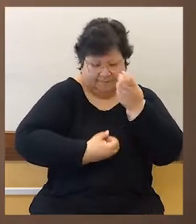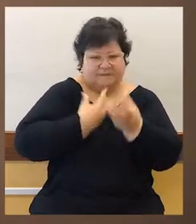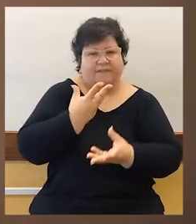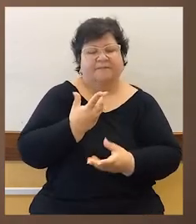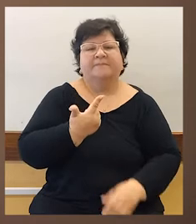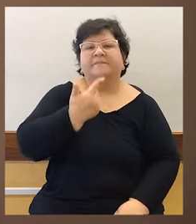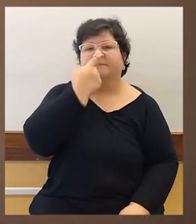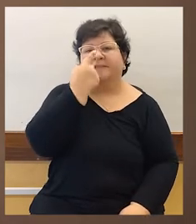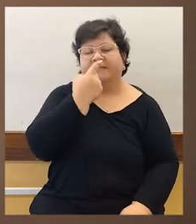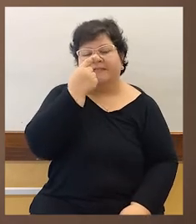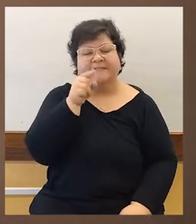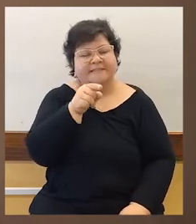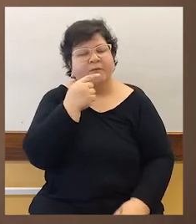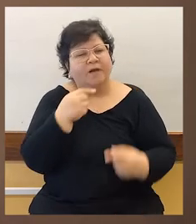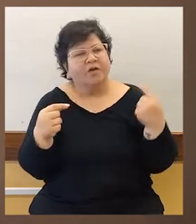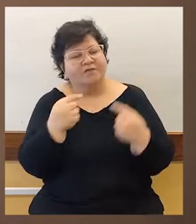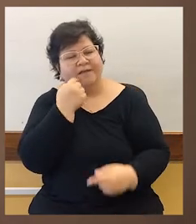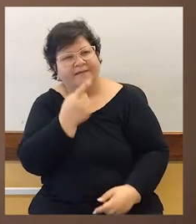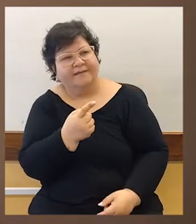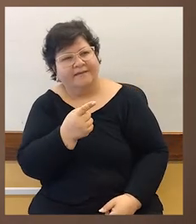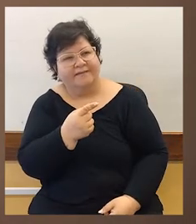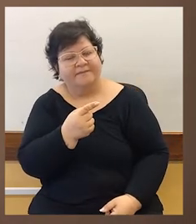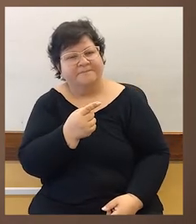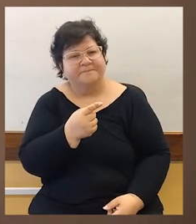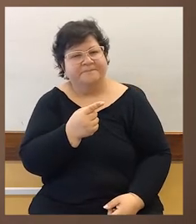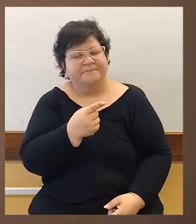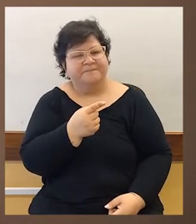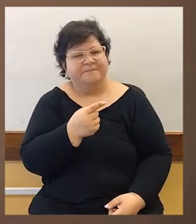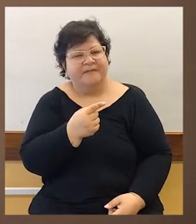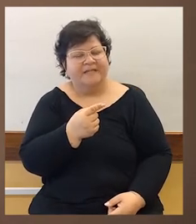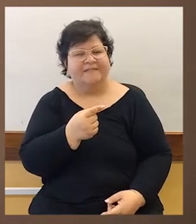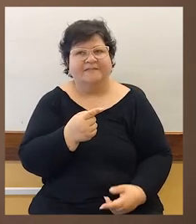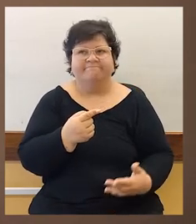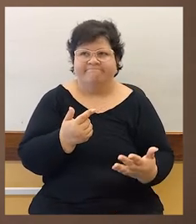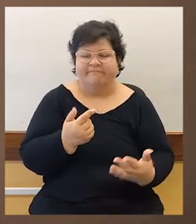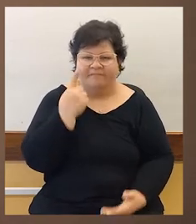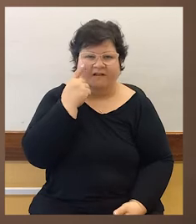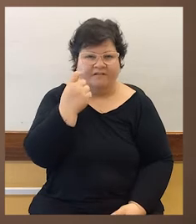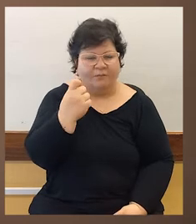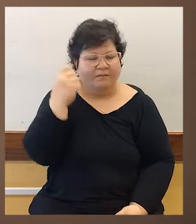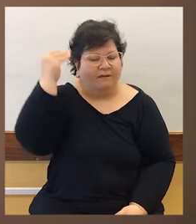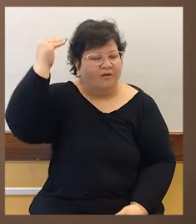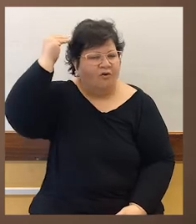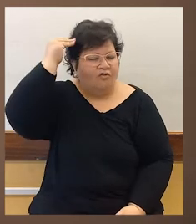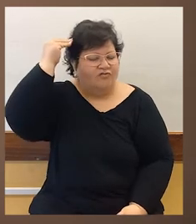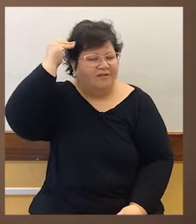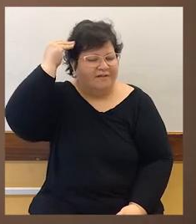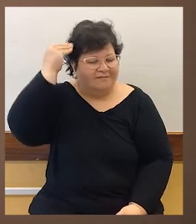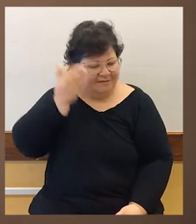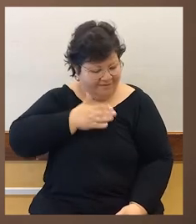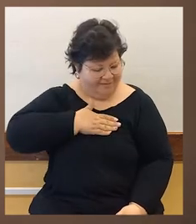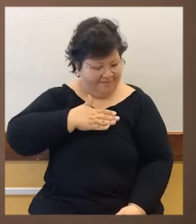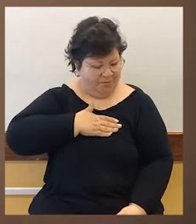interesa tomar una cosa que dijiste que tiene que ver con el estar, tomar conciencia de sí. Las artes justamente